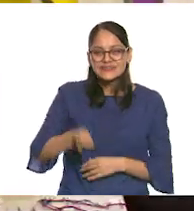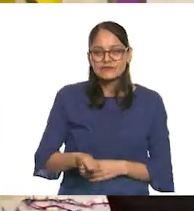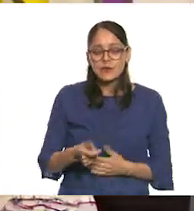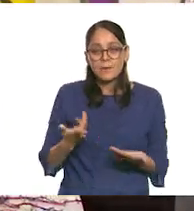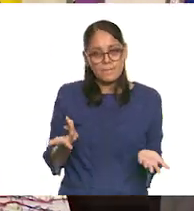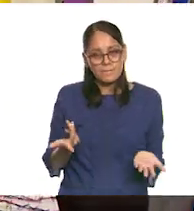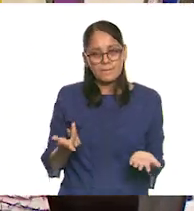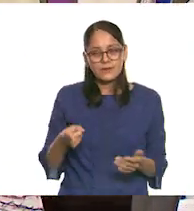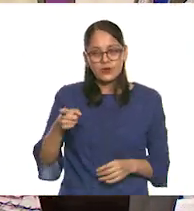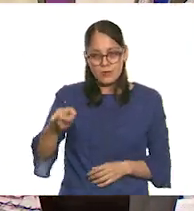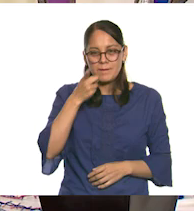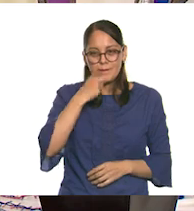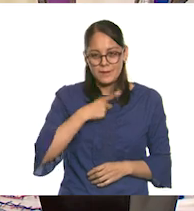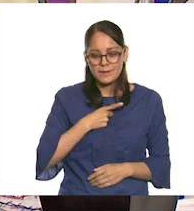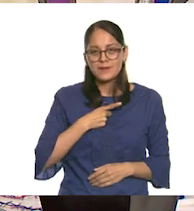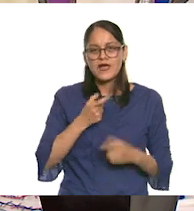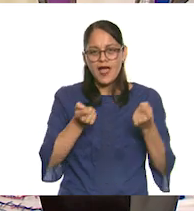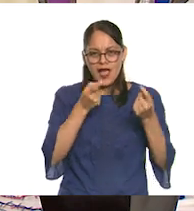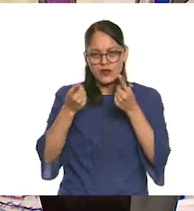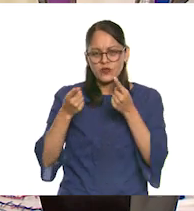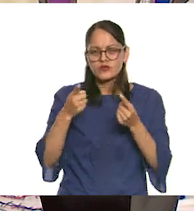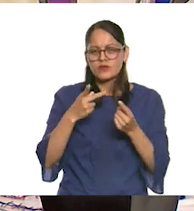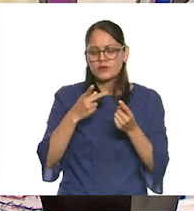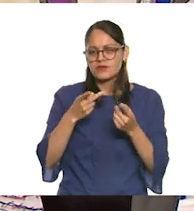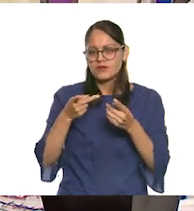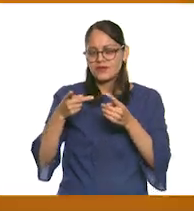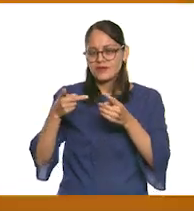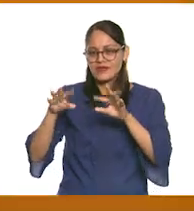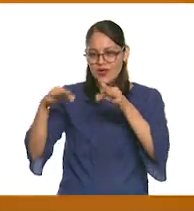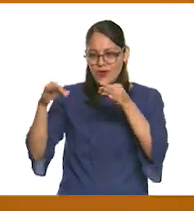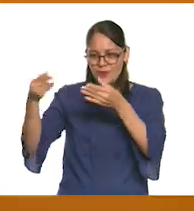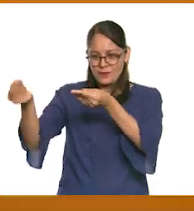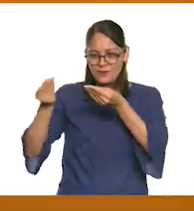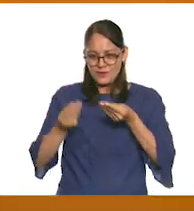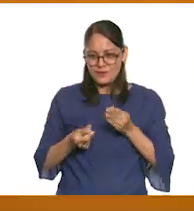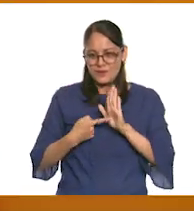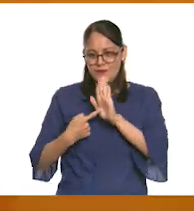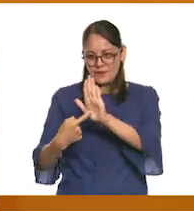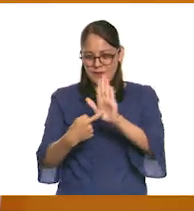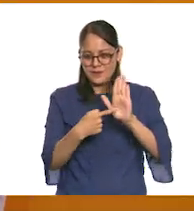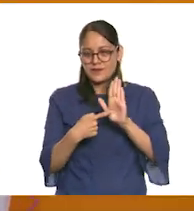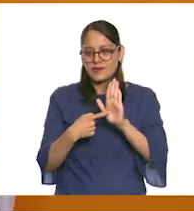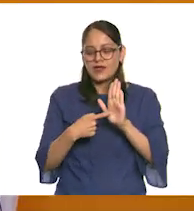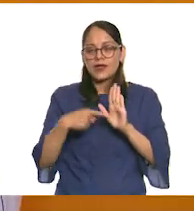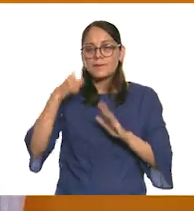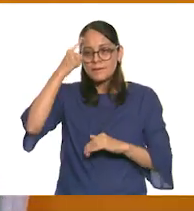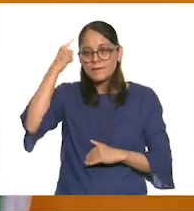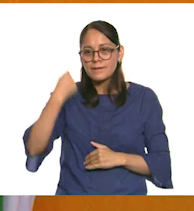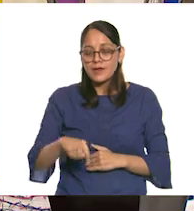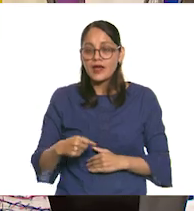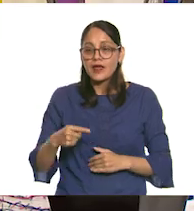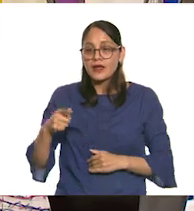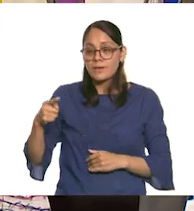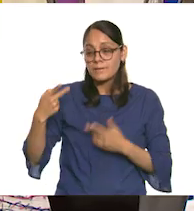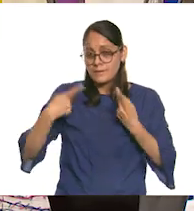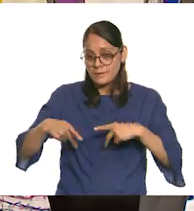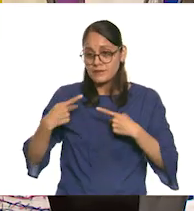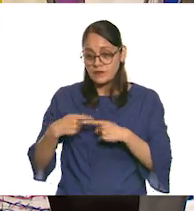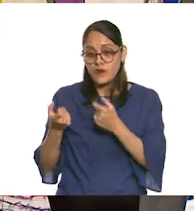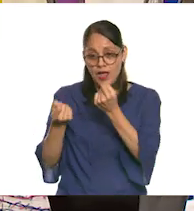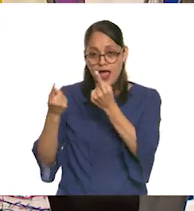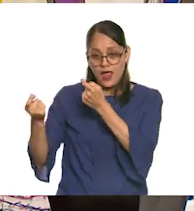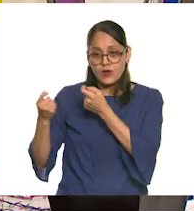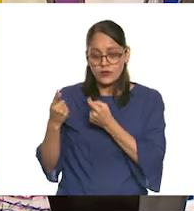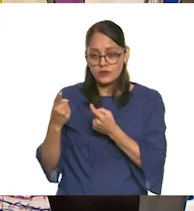comentábamos de algunos trabajos que nos habías traído para mostrar. De la colaboración que había hecho gente al